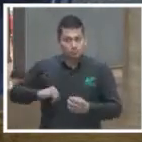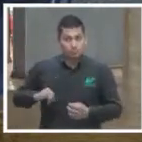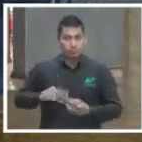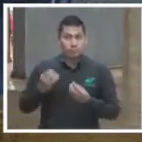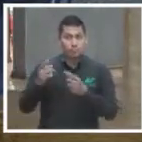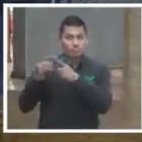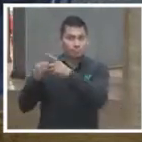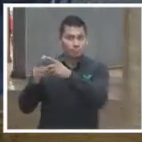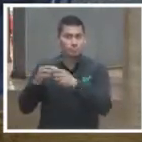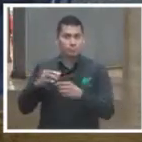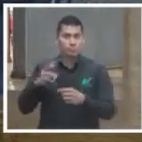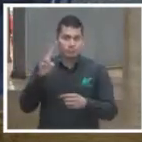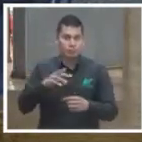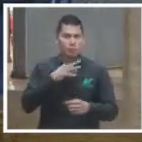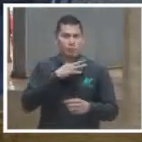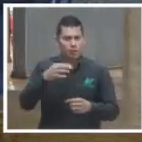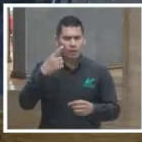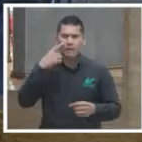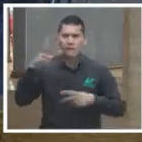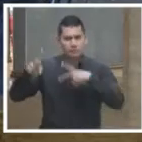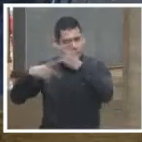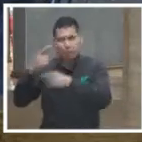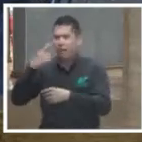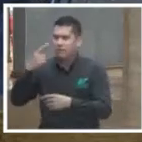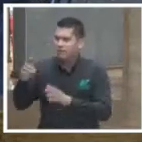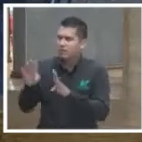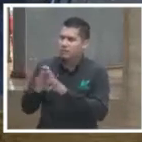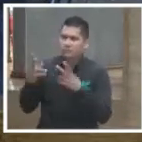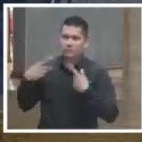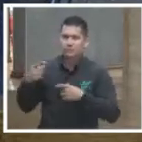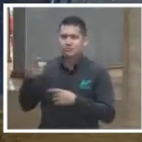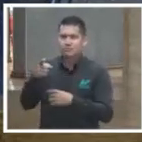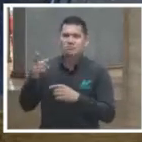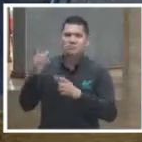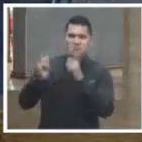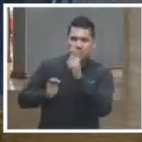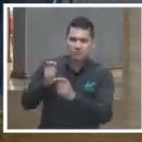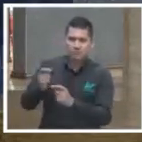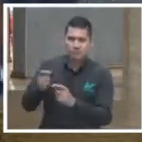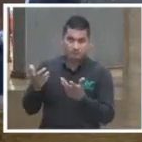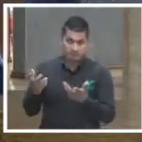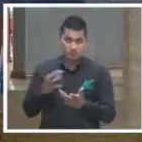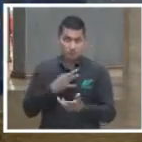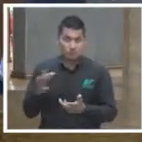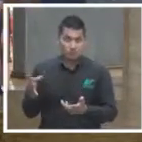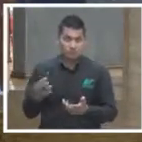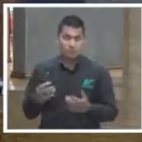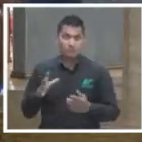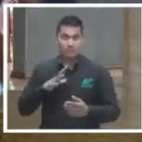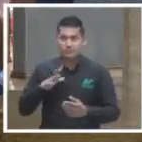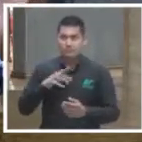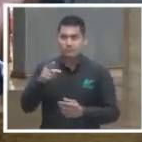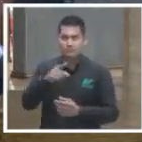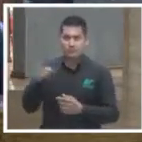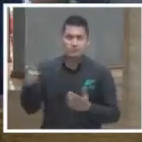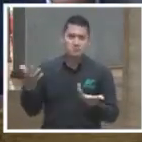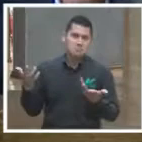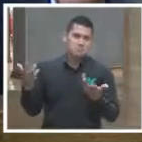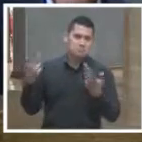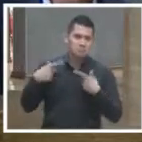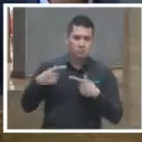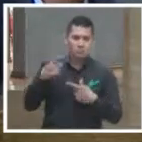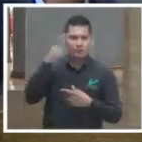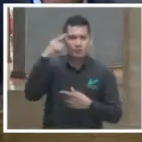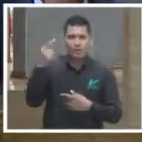antecedentes que haya, inclusive con tesis de jurisprudencia y con jurisprudencia, que se pudiera tener elementos que sirvieran